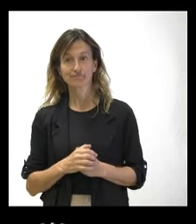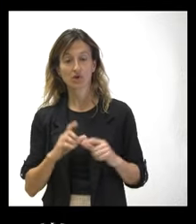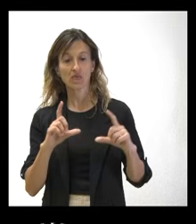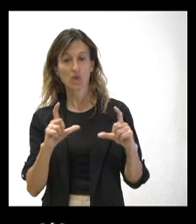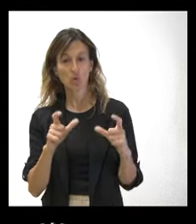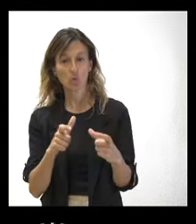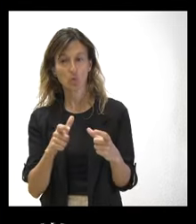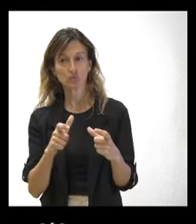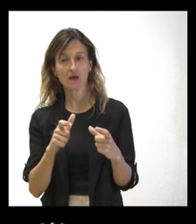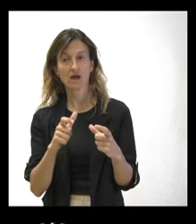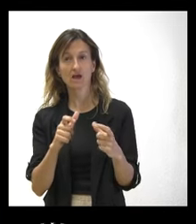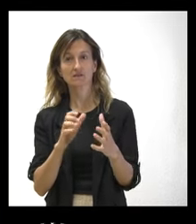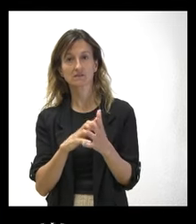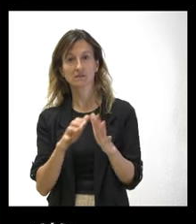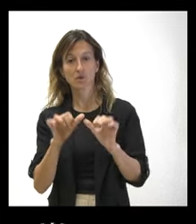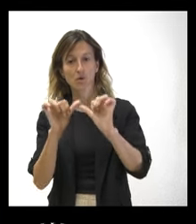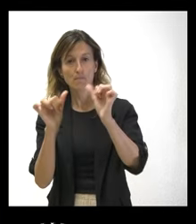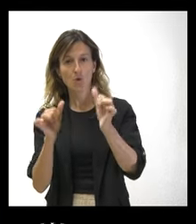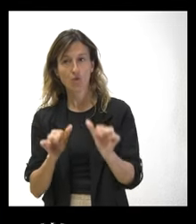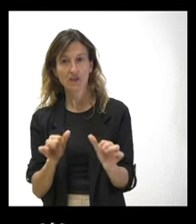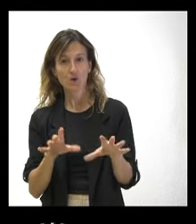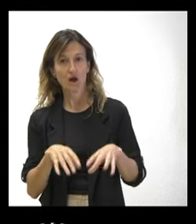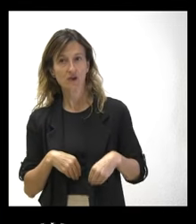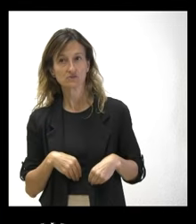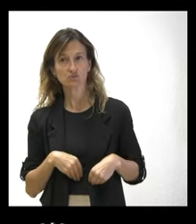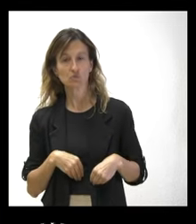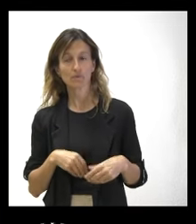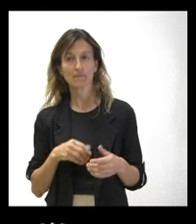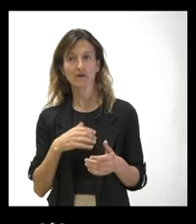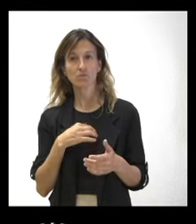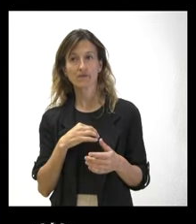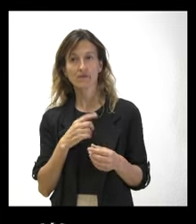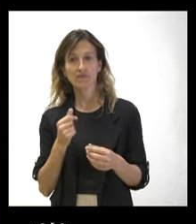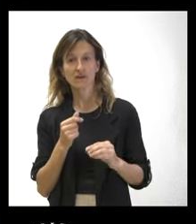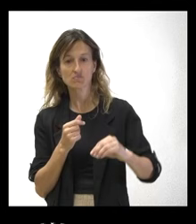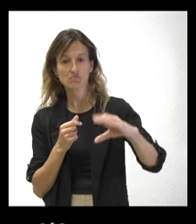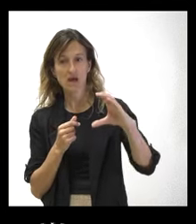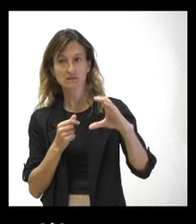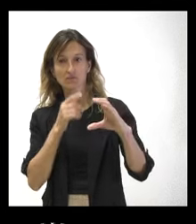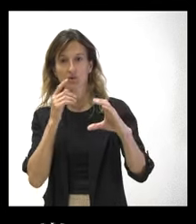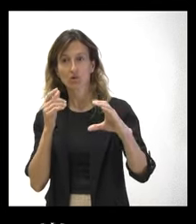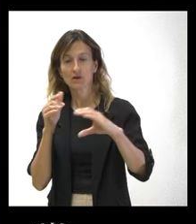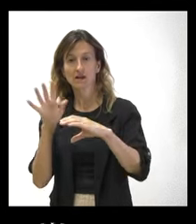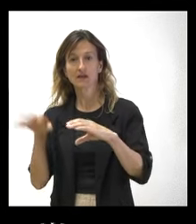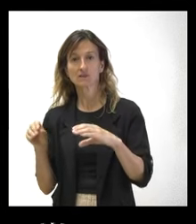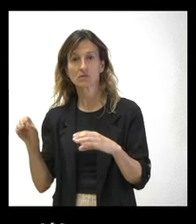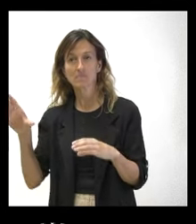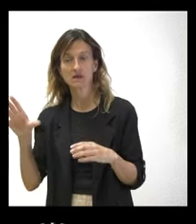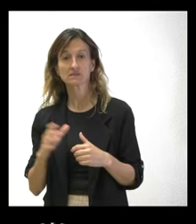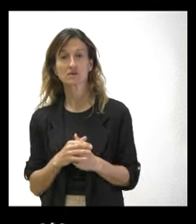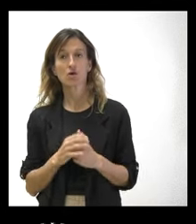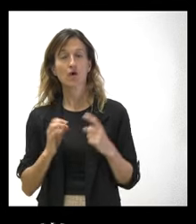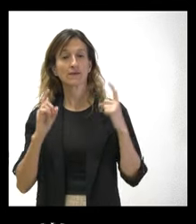asumirá un modelo que coyunturalmente aporte más dinero porque se le aporta más dinero a Cataluña o van a